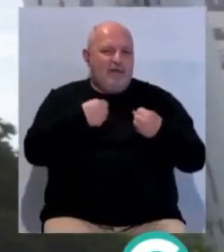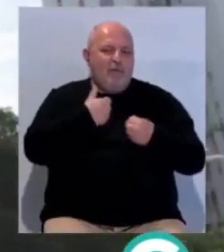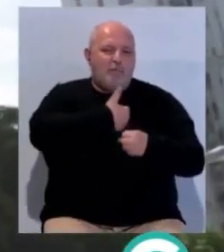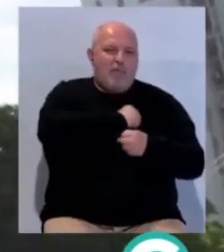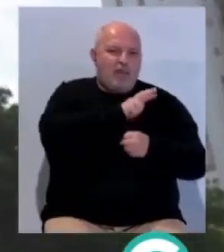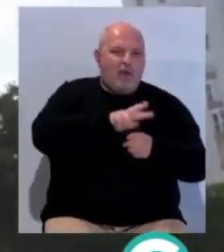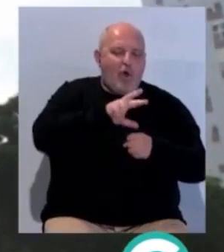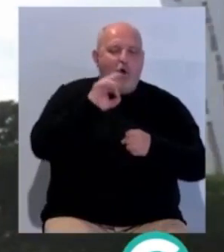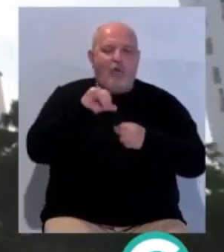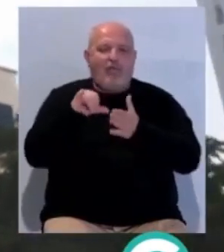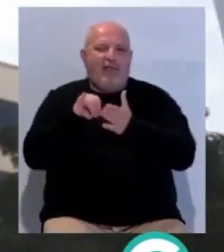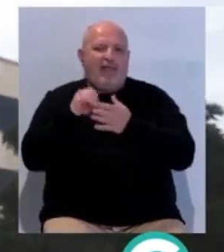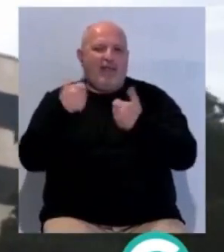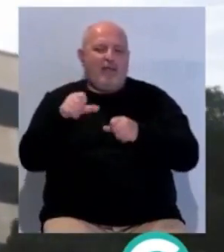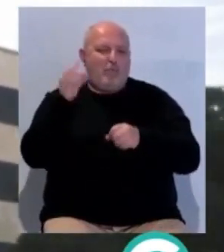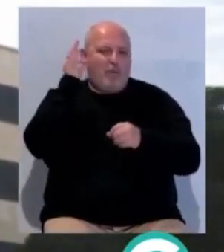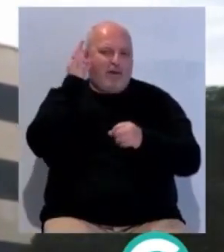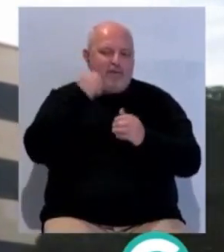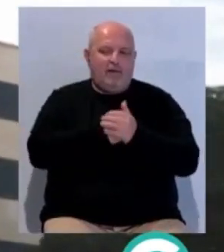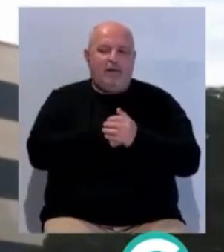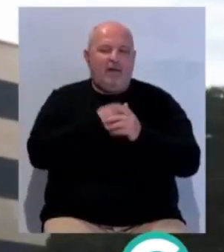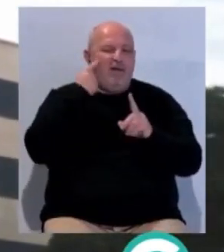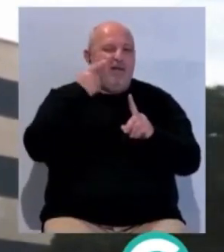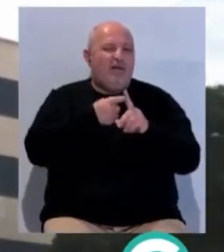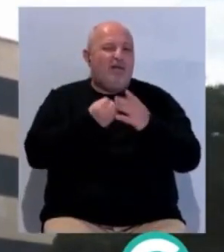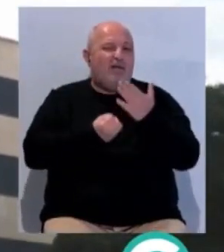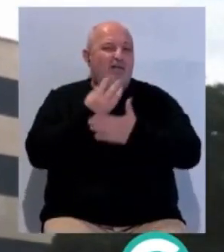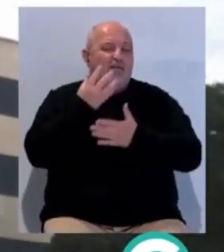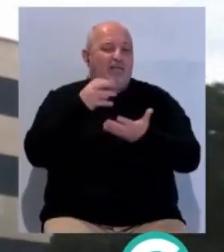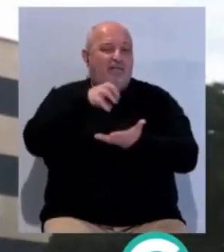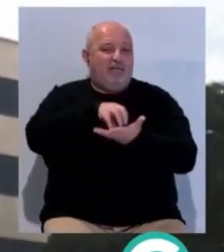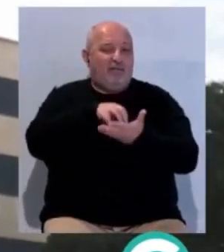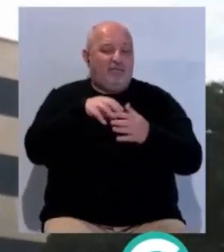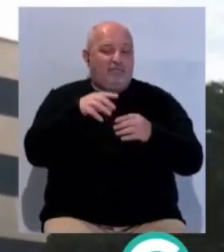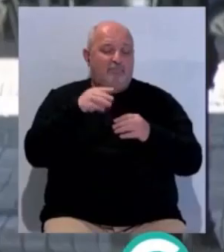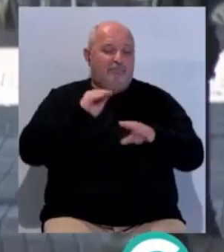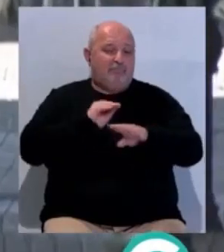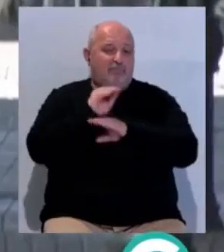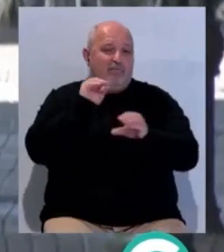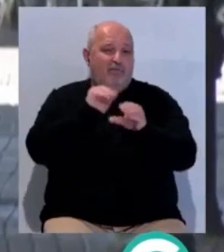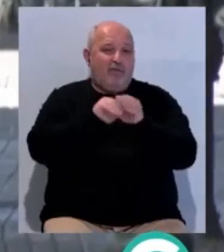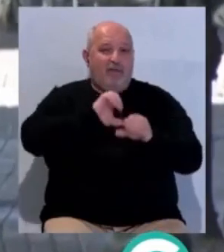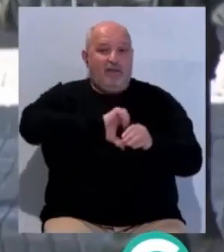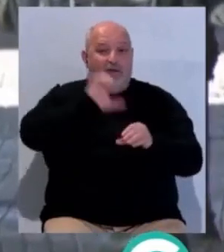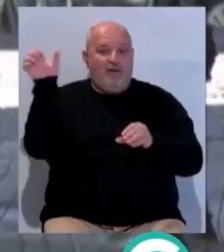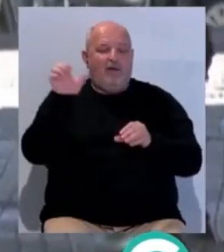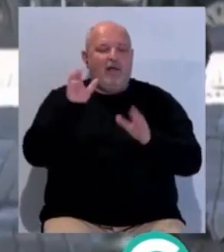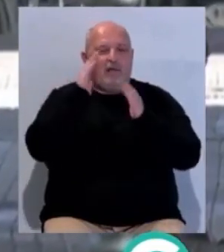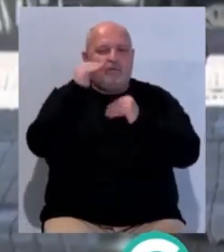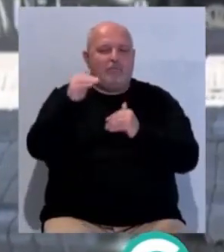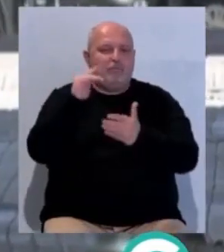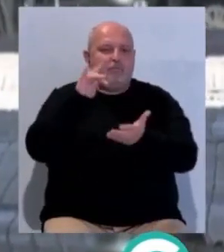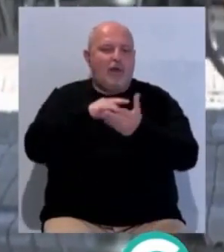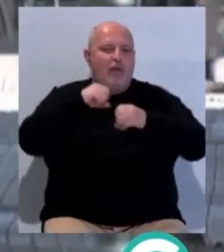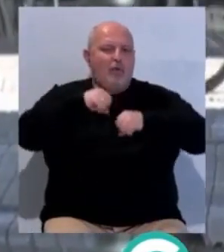comisarías de policías y centros de la mujer. El objetivo de la creación de estos centros móviles financiados con fondos europeos es la atención a